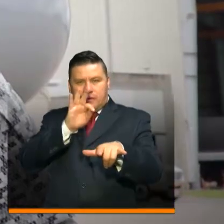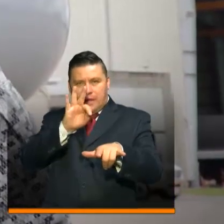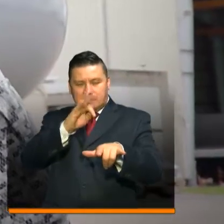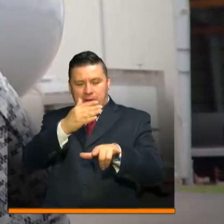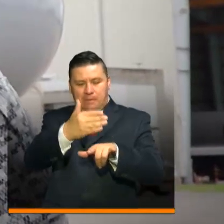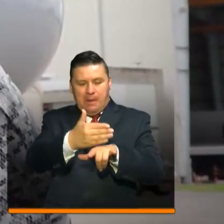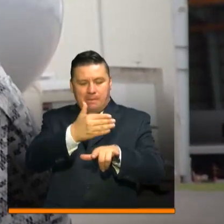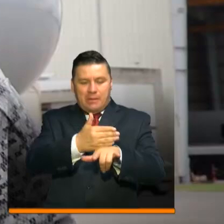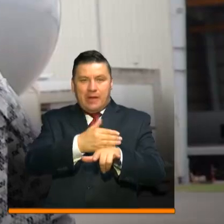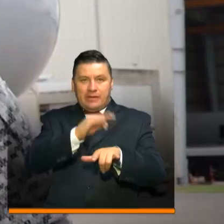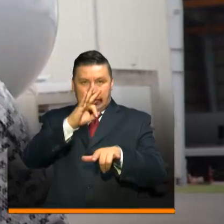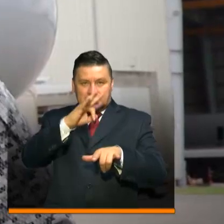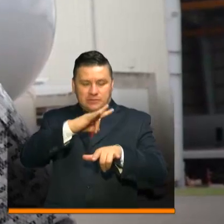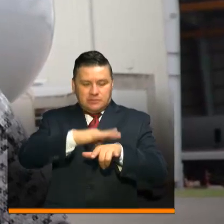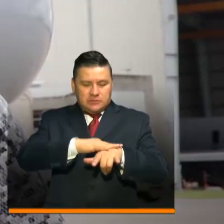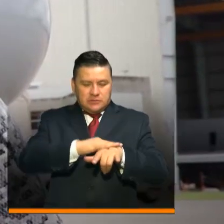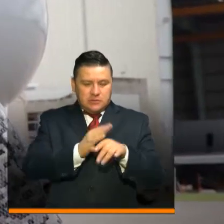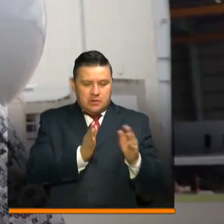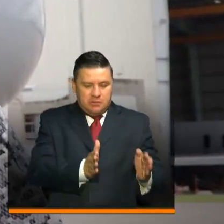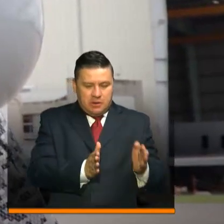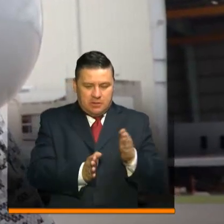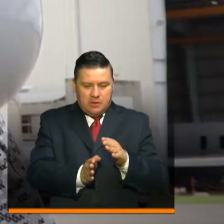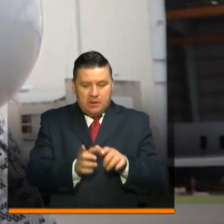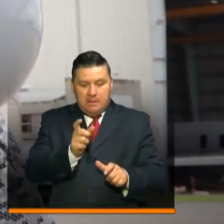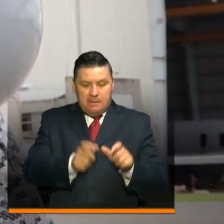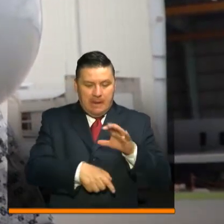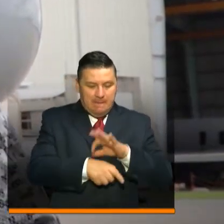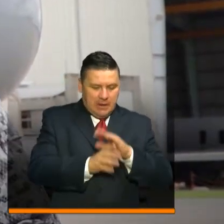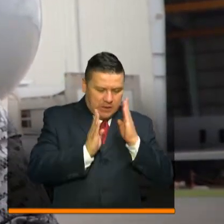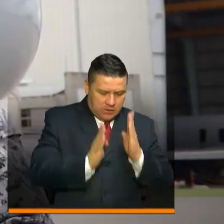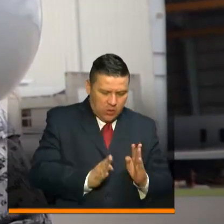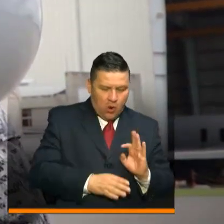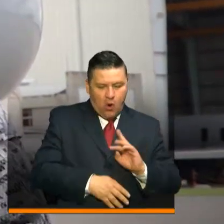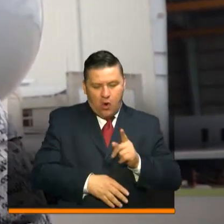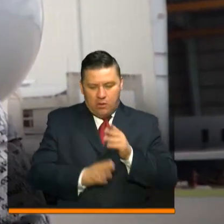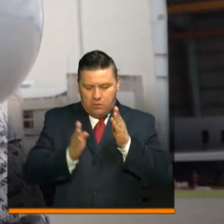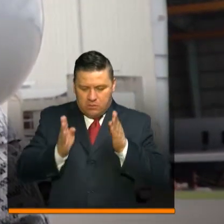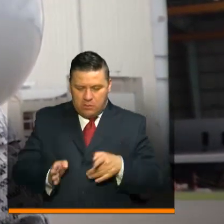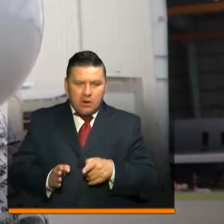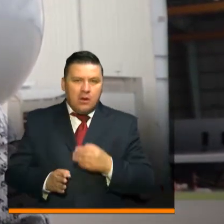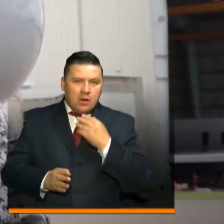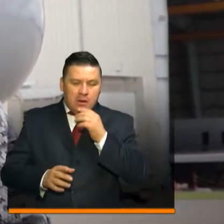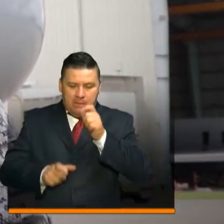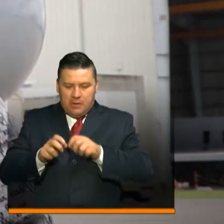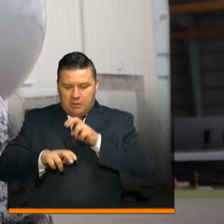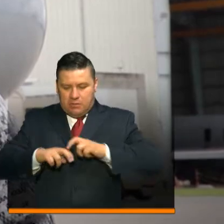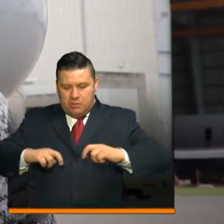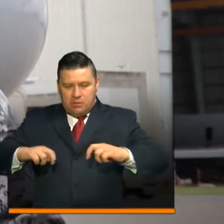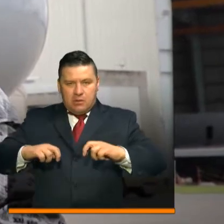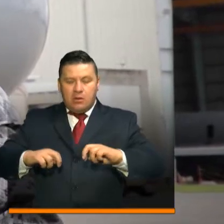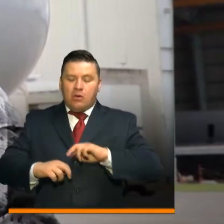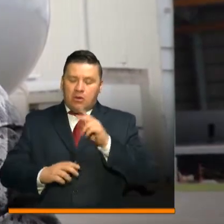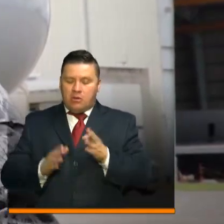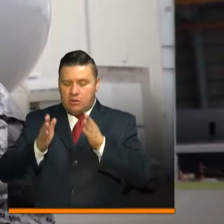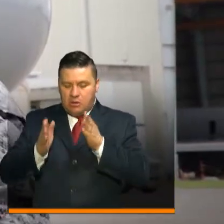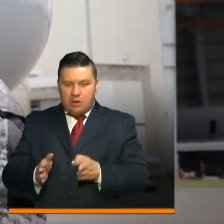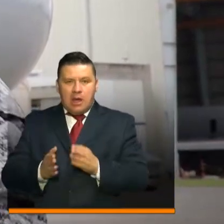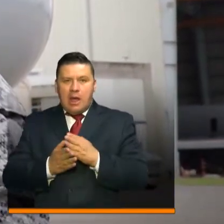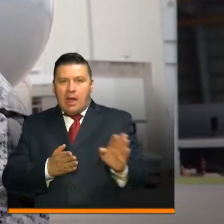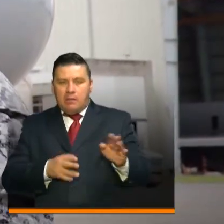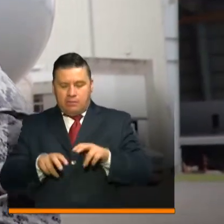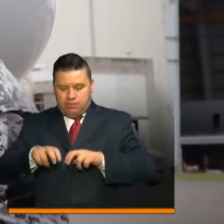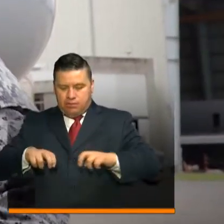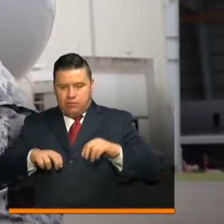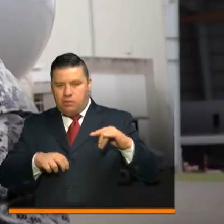zonas diferentes. Una zona donde va a quedar el paciente con el personal médico, otra zona para la tripulación de la zona de carga y una zona aparte para la